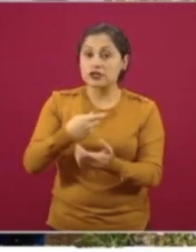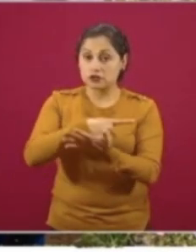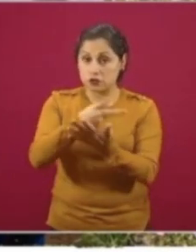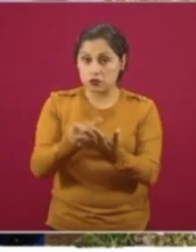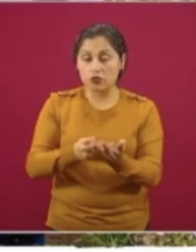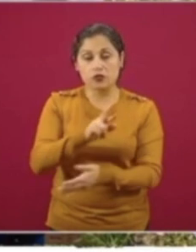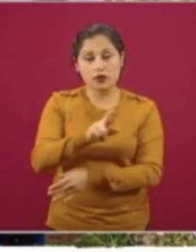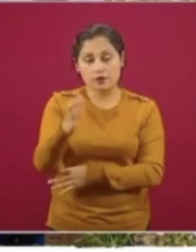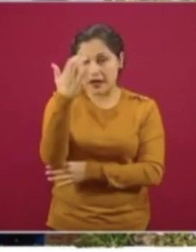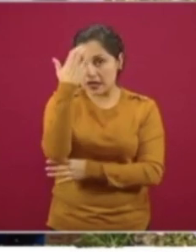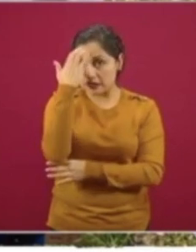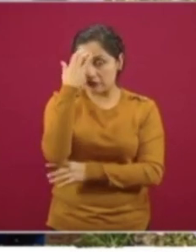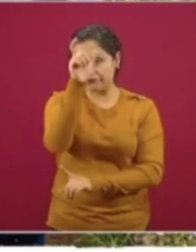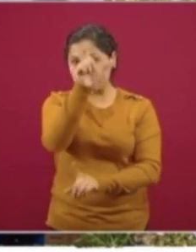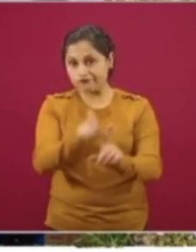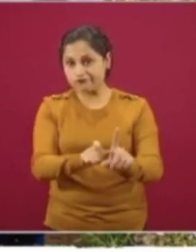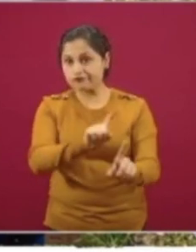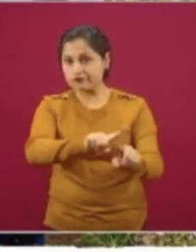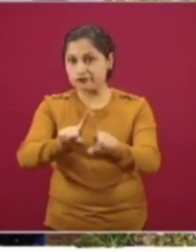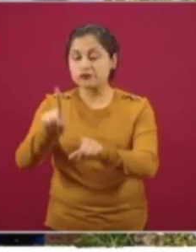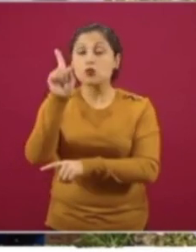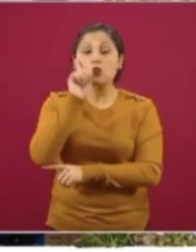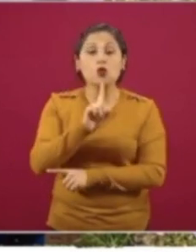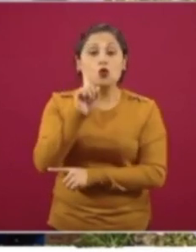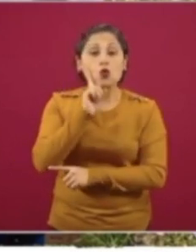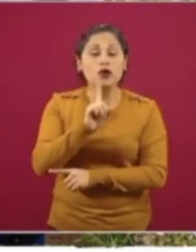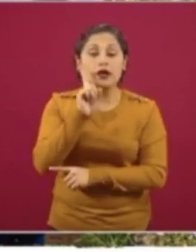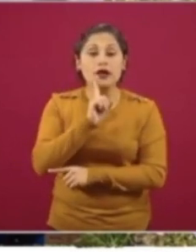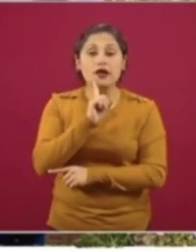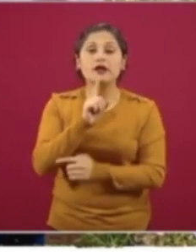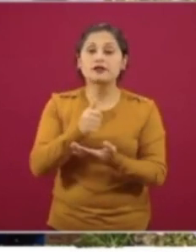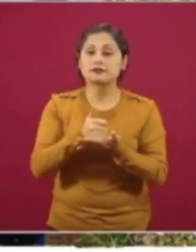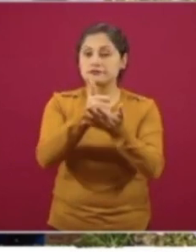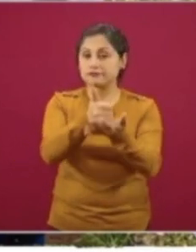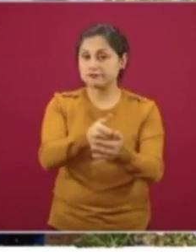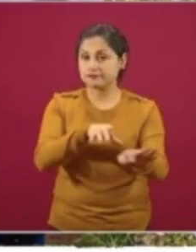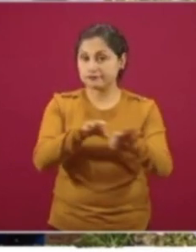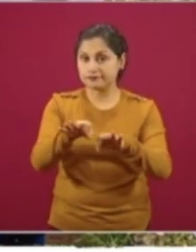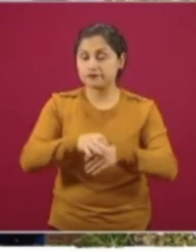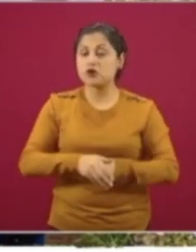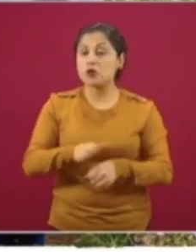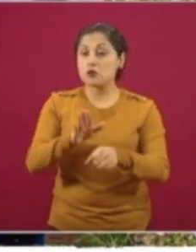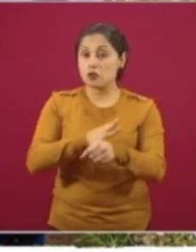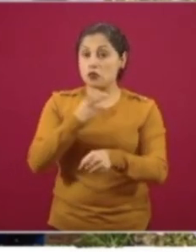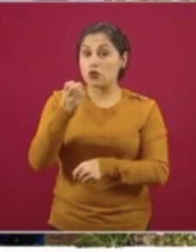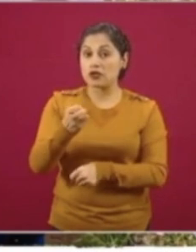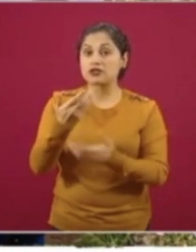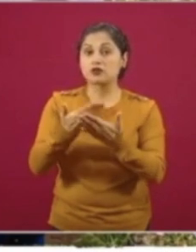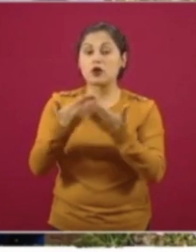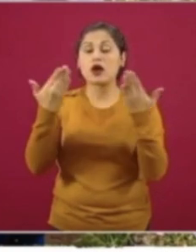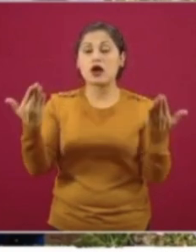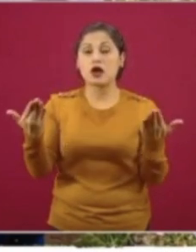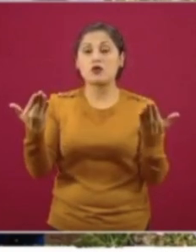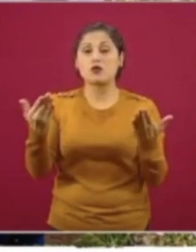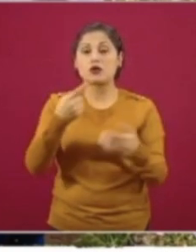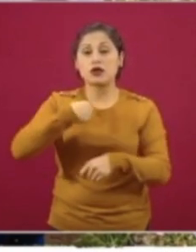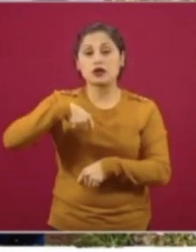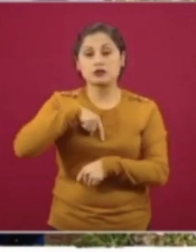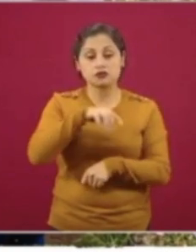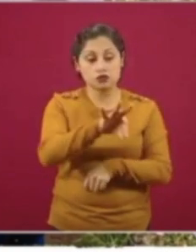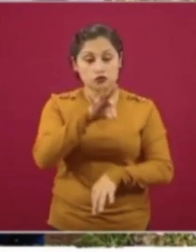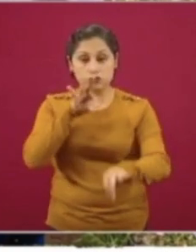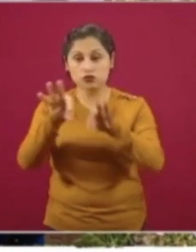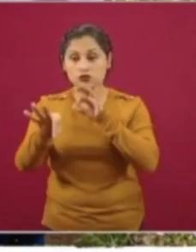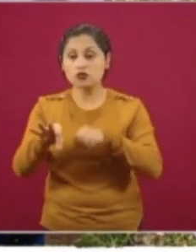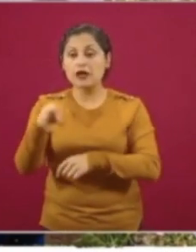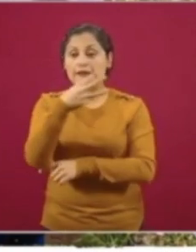papel en la función productiva de alimentos de las mujeres y por lo tanto nosotros al día de hoy estamos canalizando apoyos